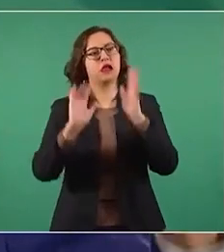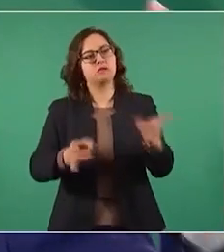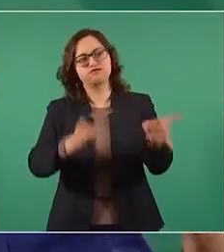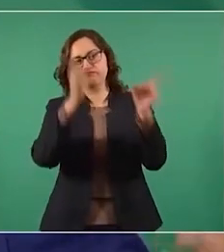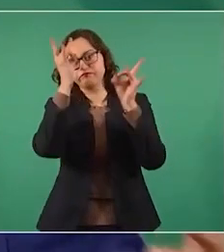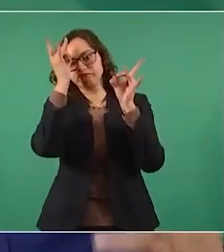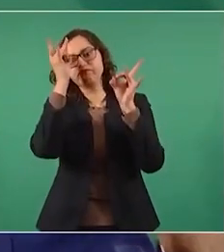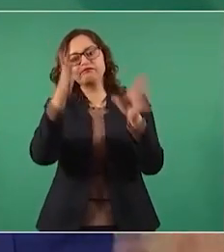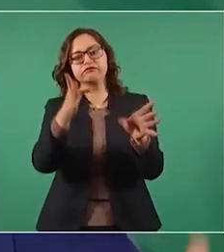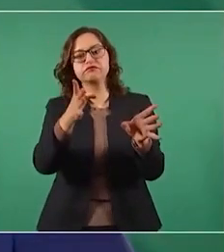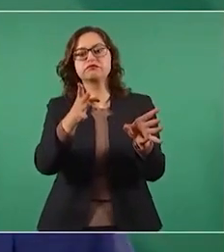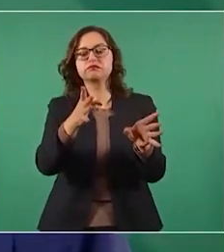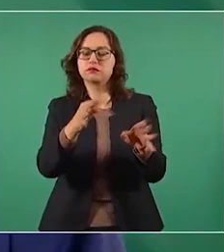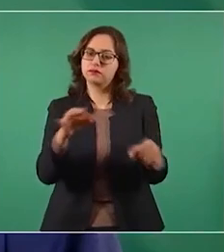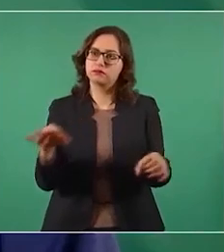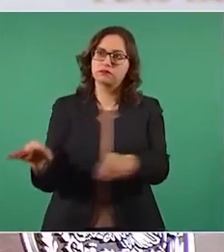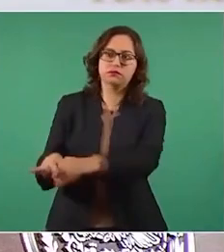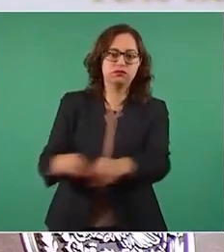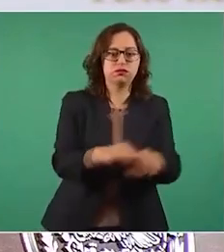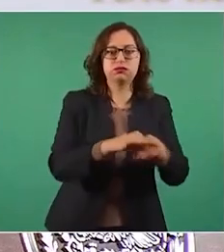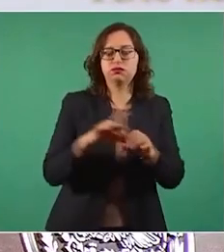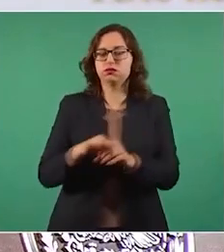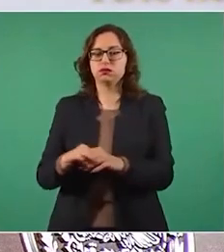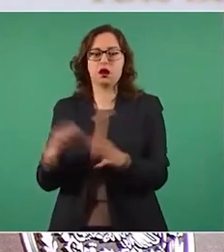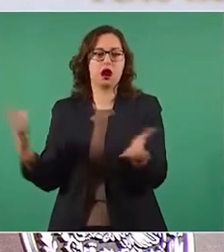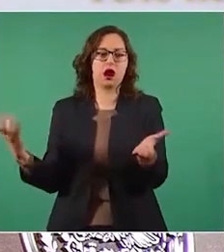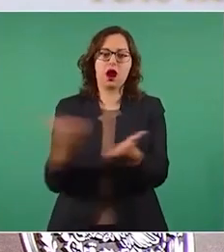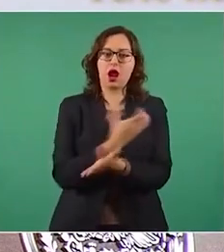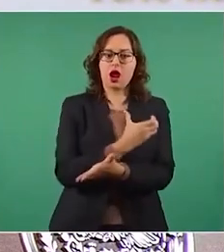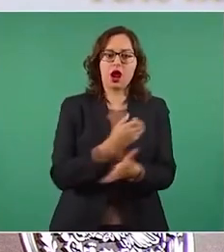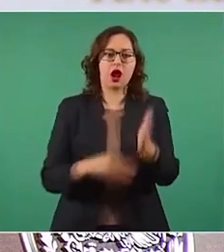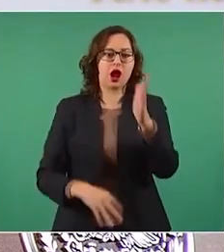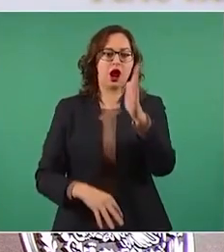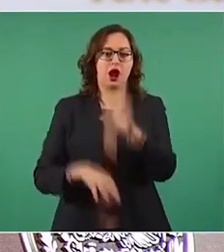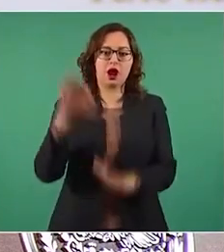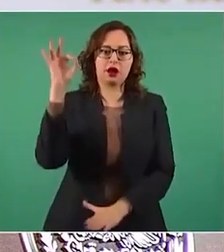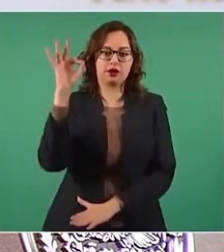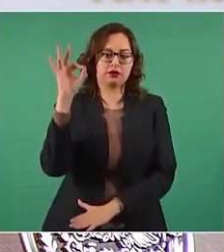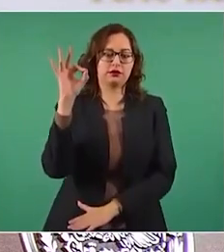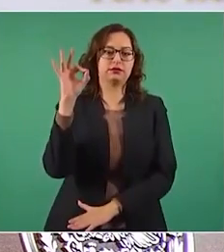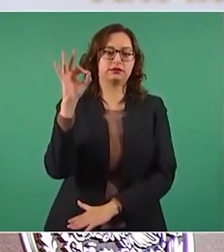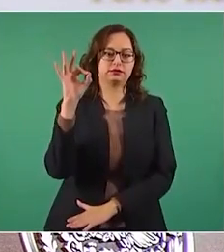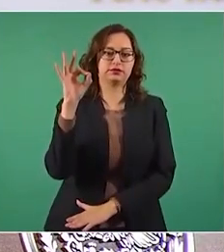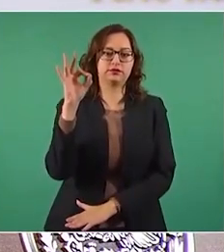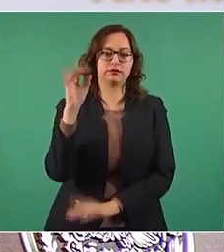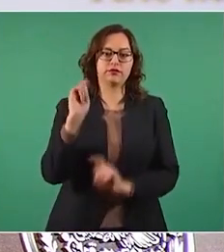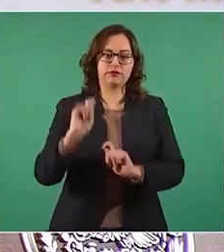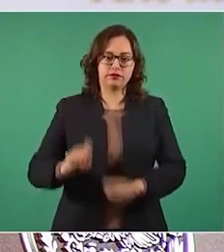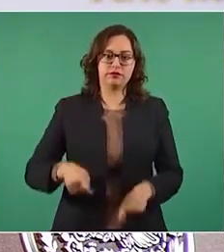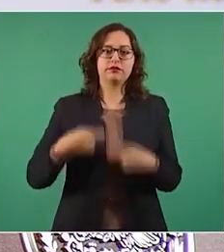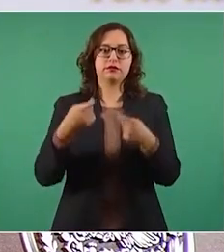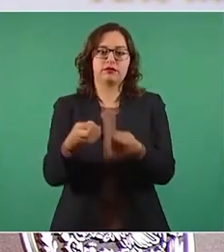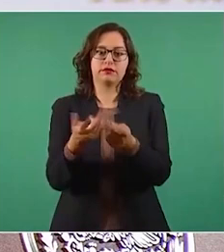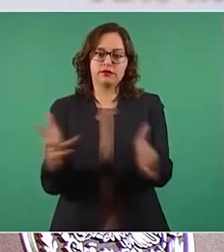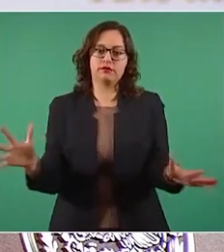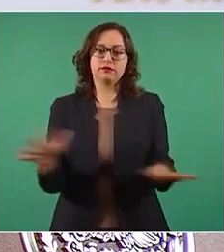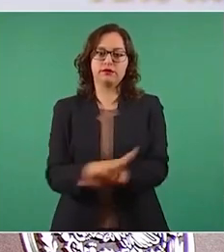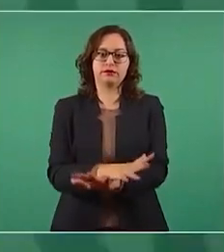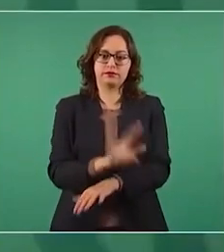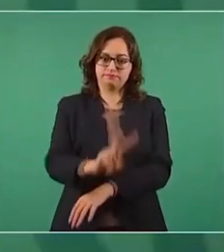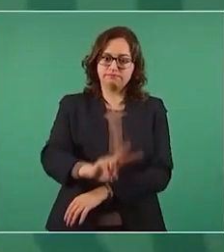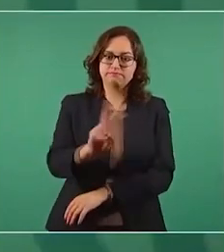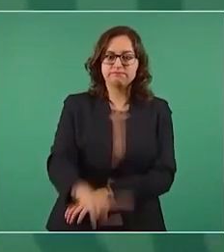establecer un cambio verdadero.